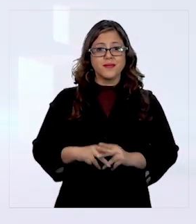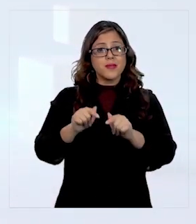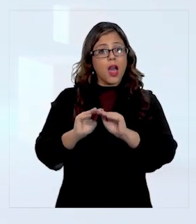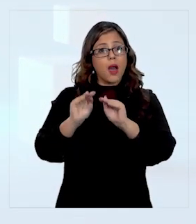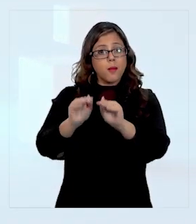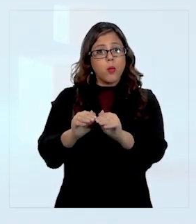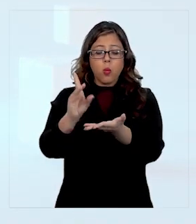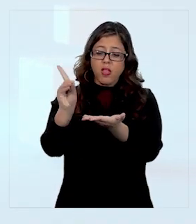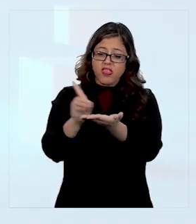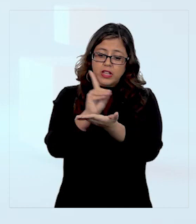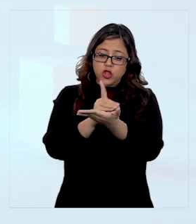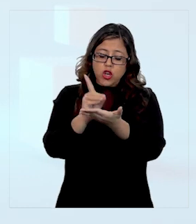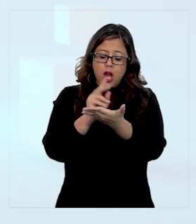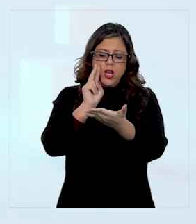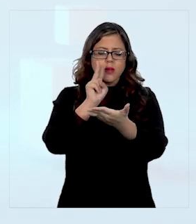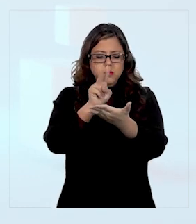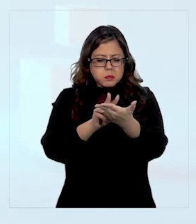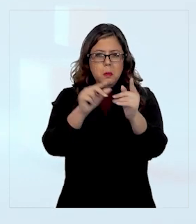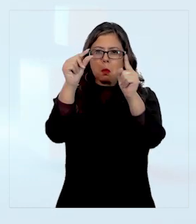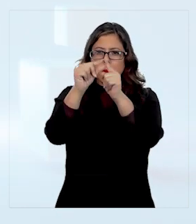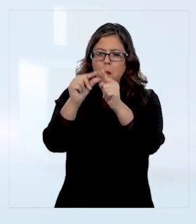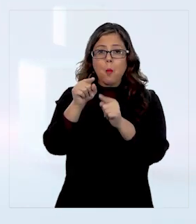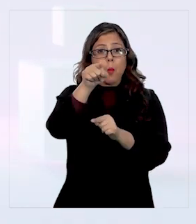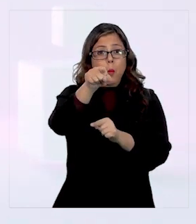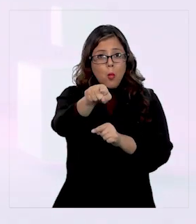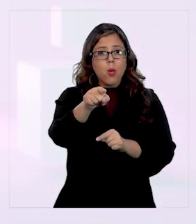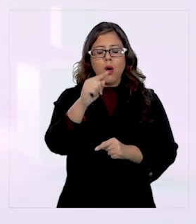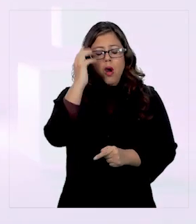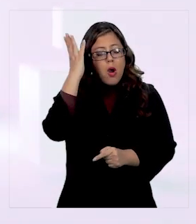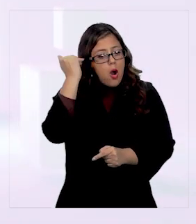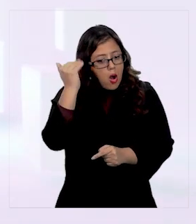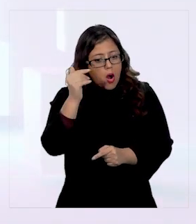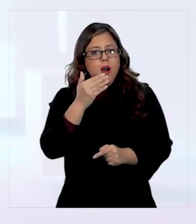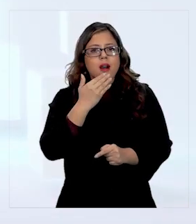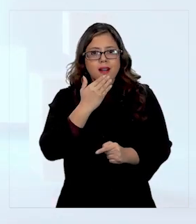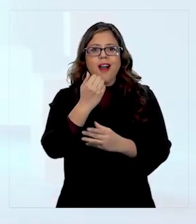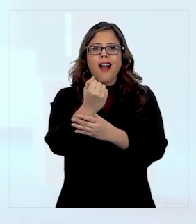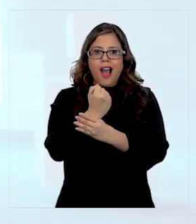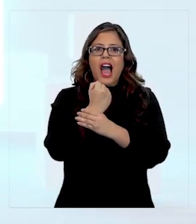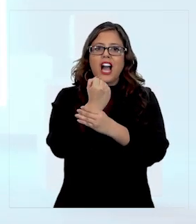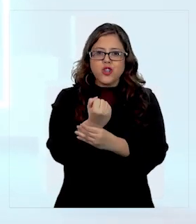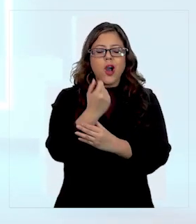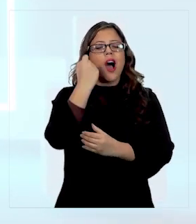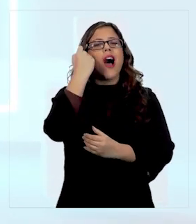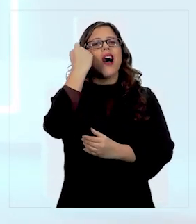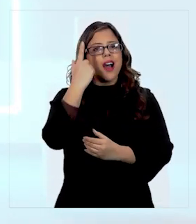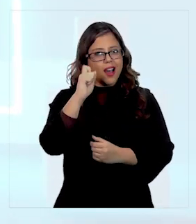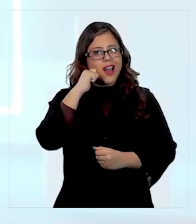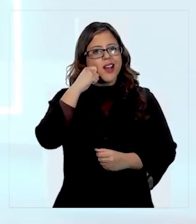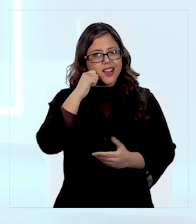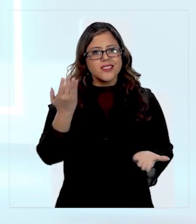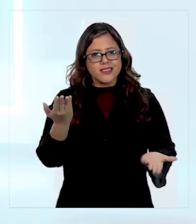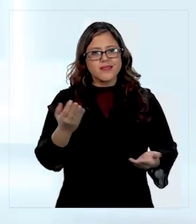Apóyate de un diccionario para buscar las palabras desconocidas que te ayuden también a entender su significado.